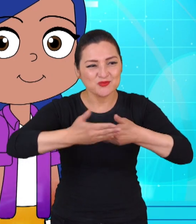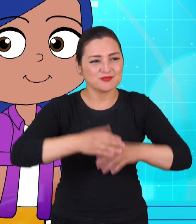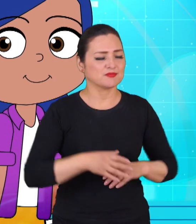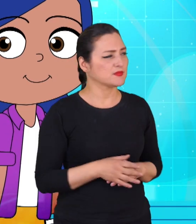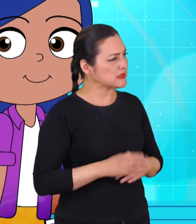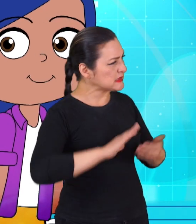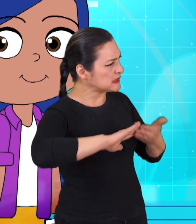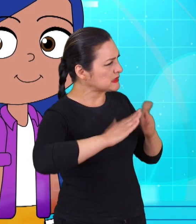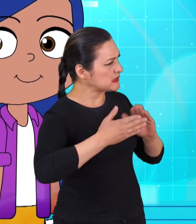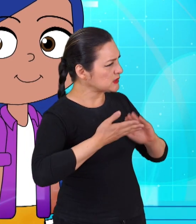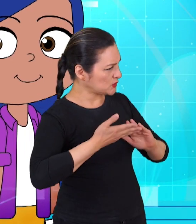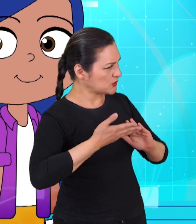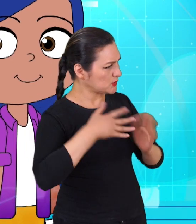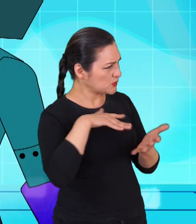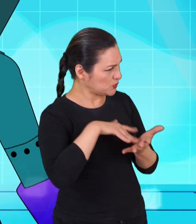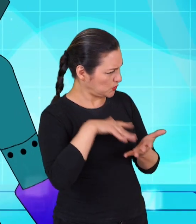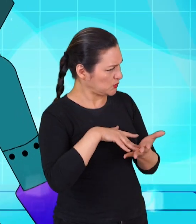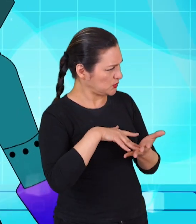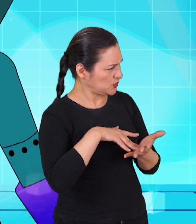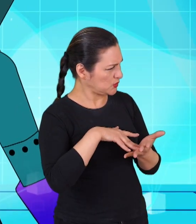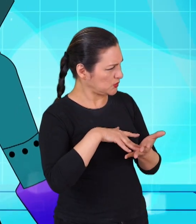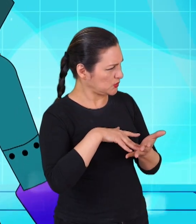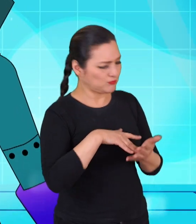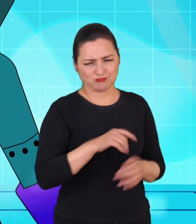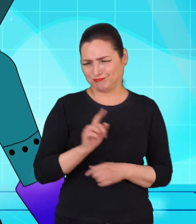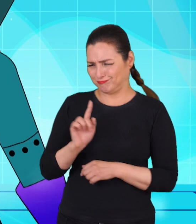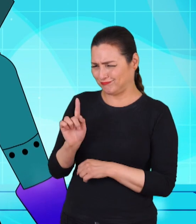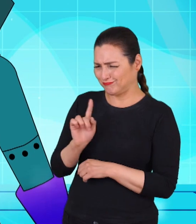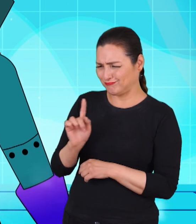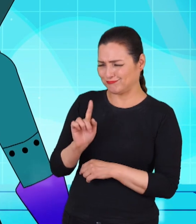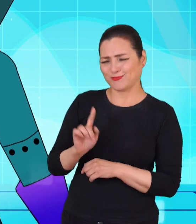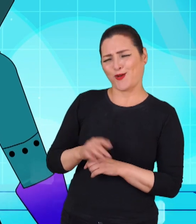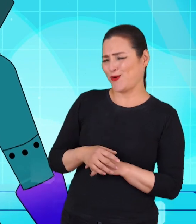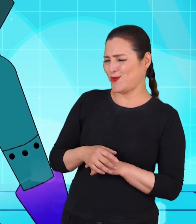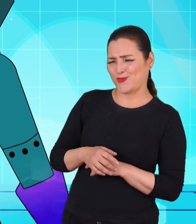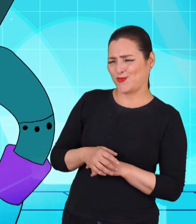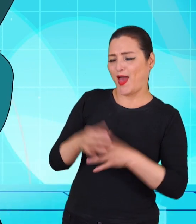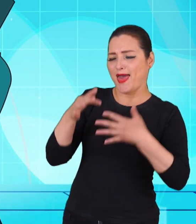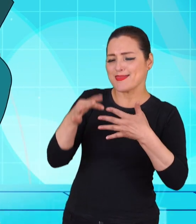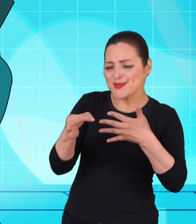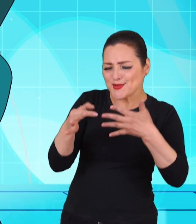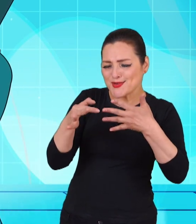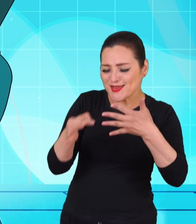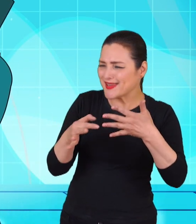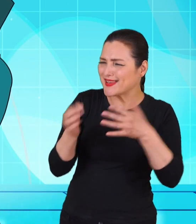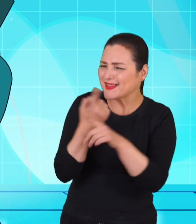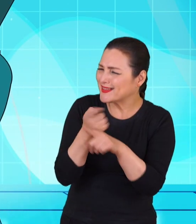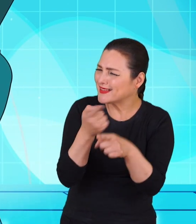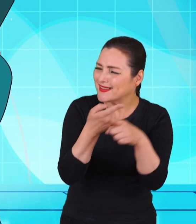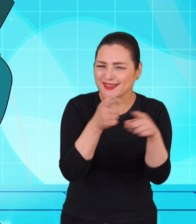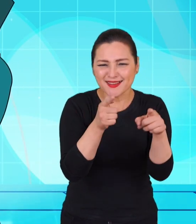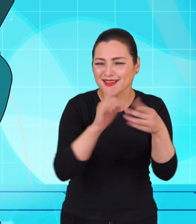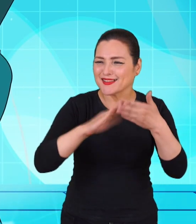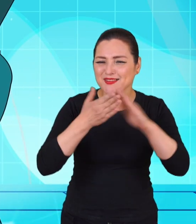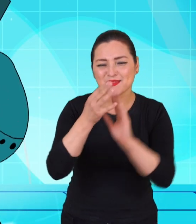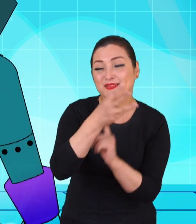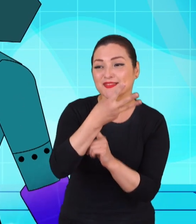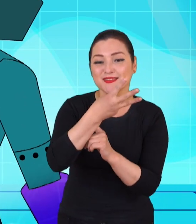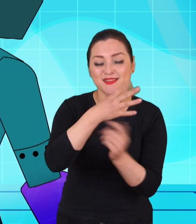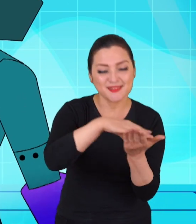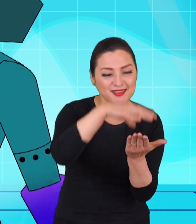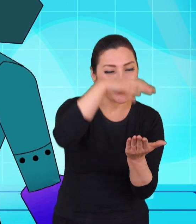comunidades son para estudiar? ¡Qué va! Hay muchos tipos de comunidades digitales. Las de